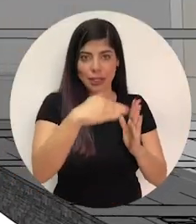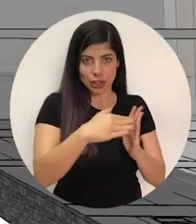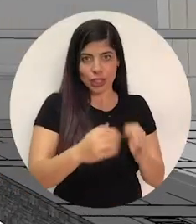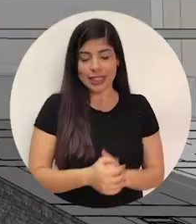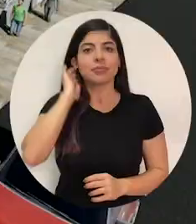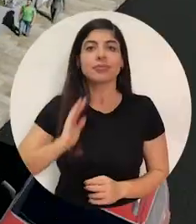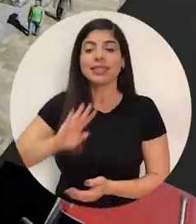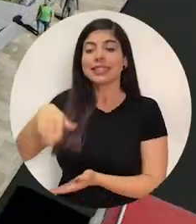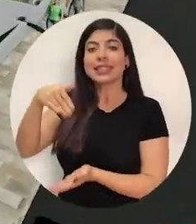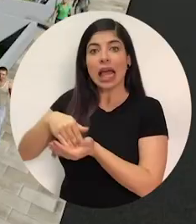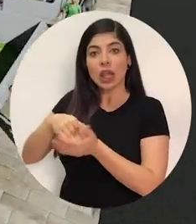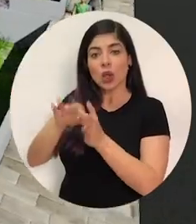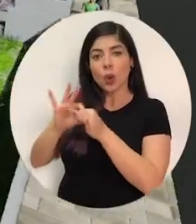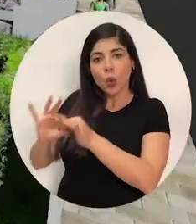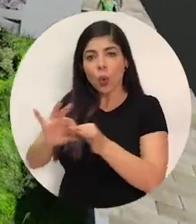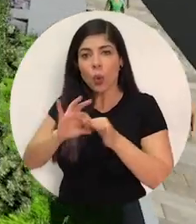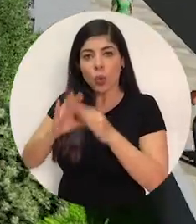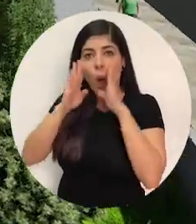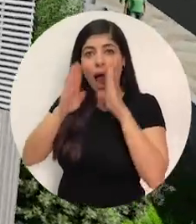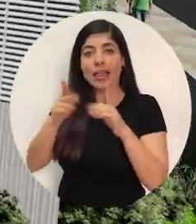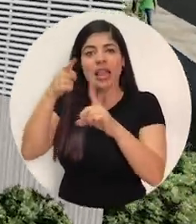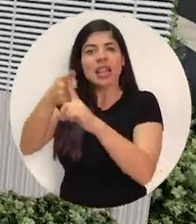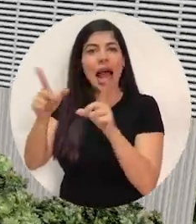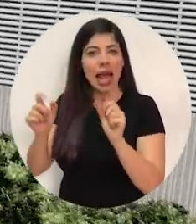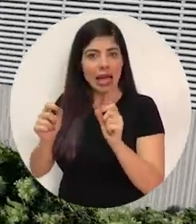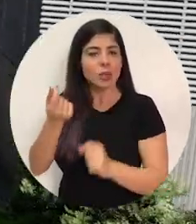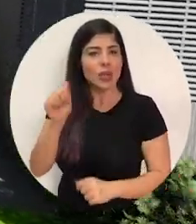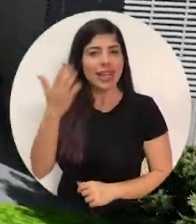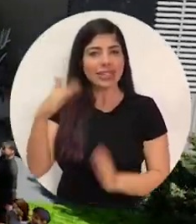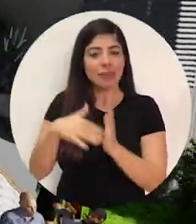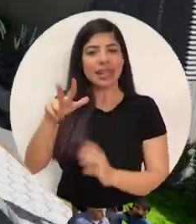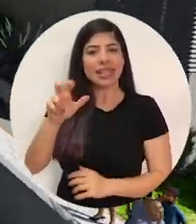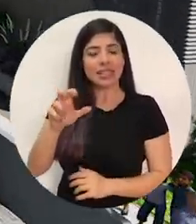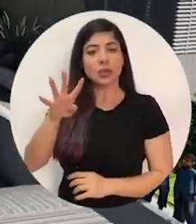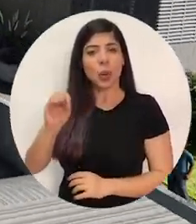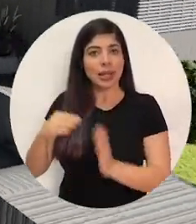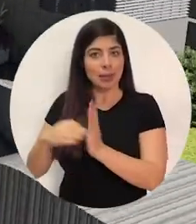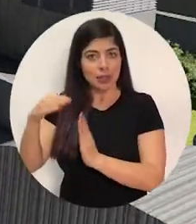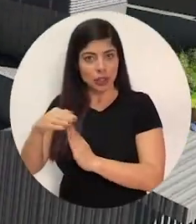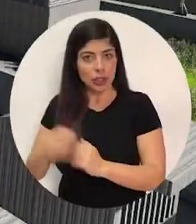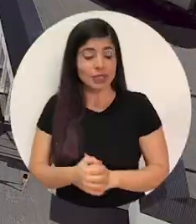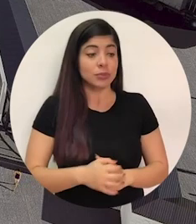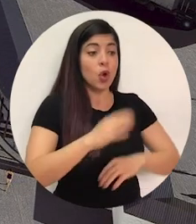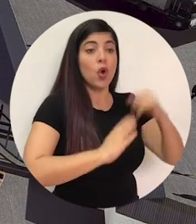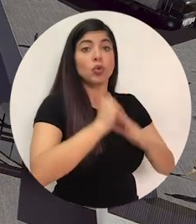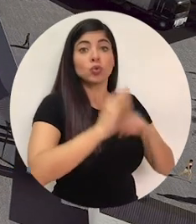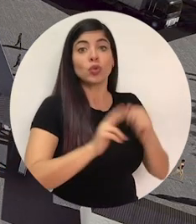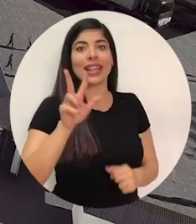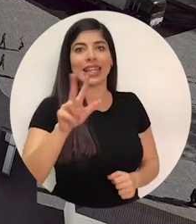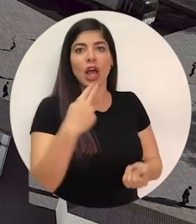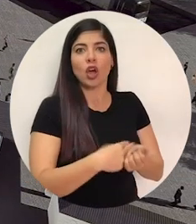millones. Centro Conjunto de Atención del Cáncer, 15 mil 340 millones. Y la